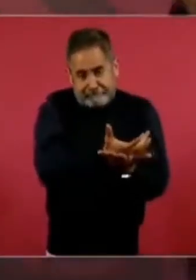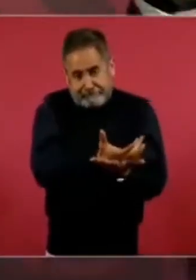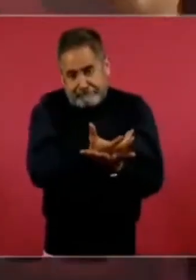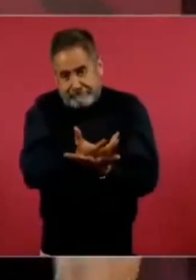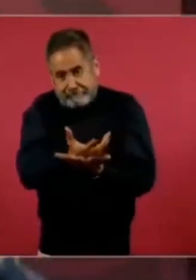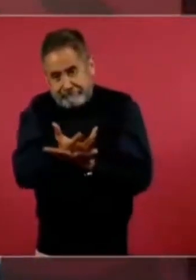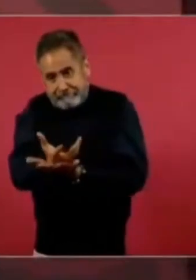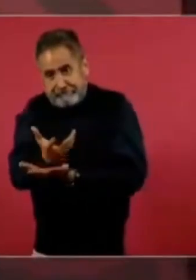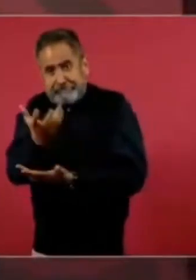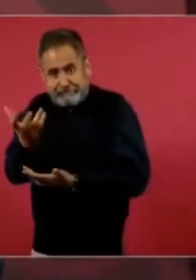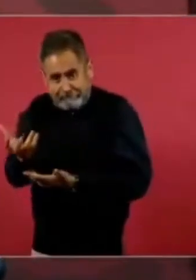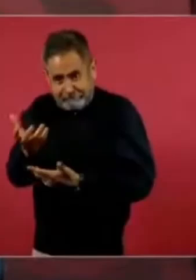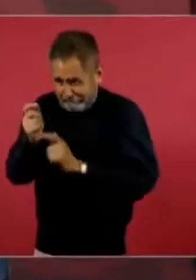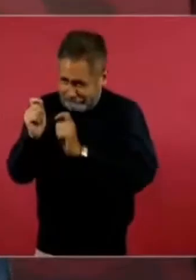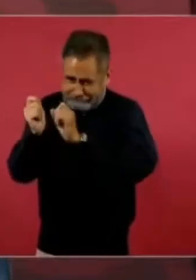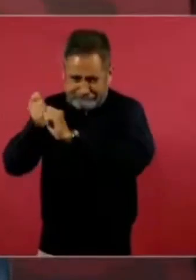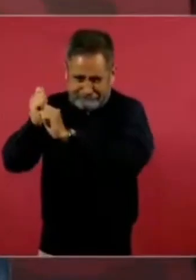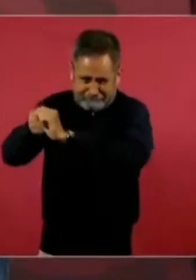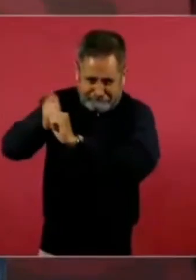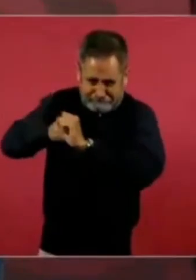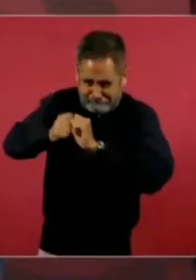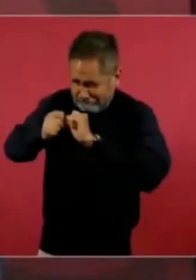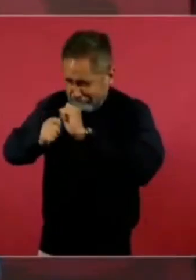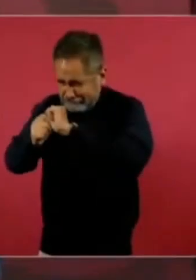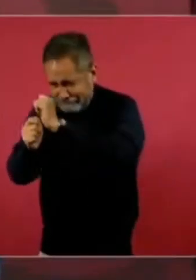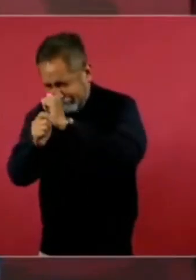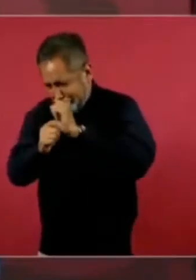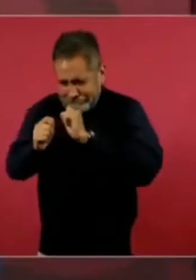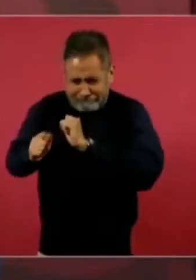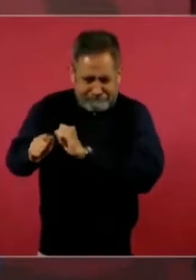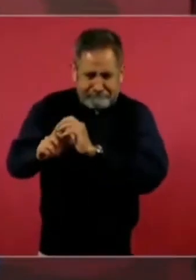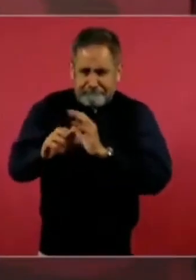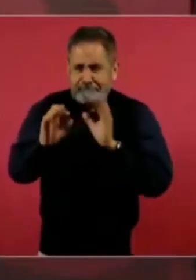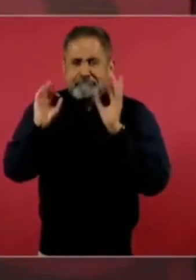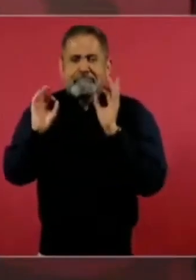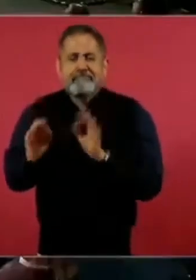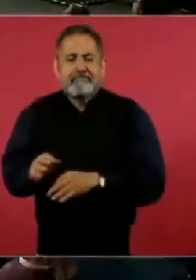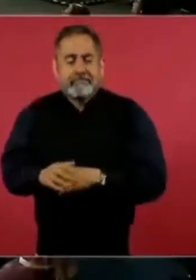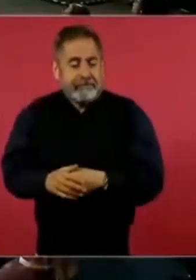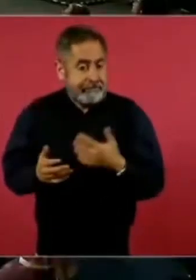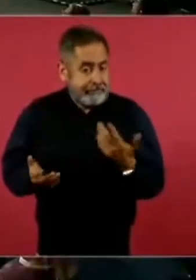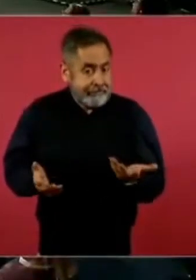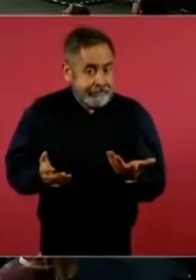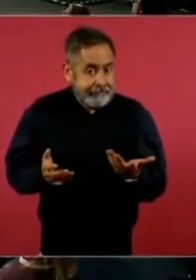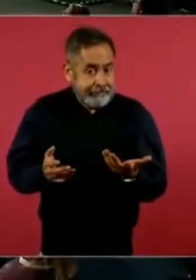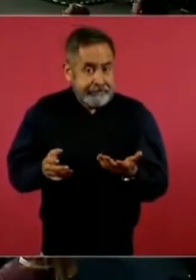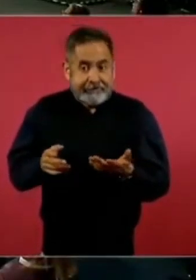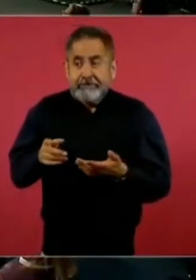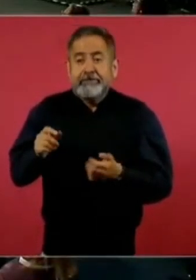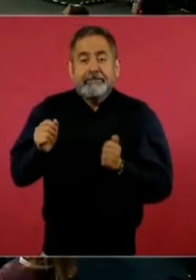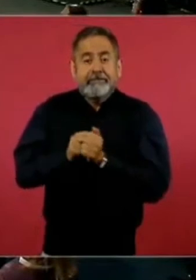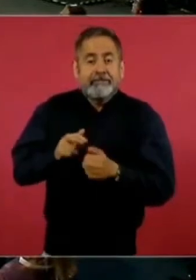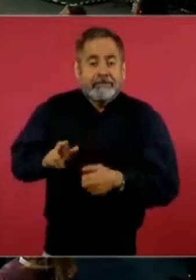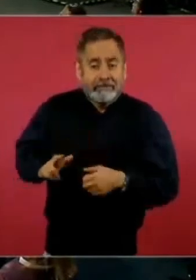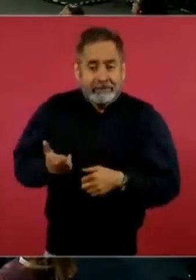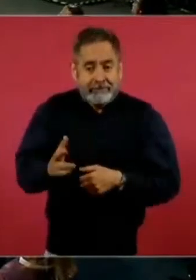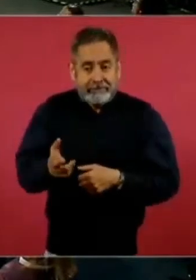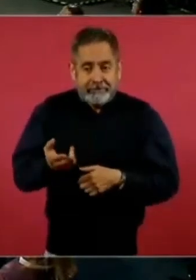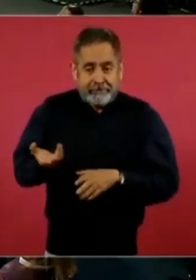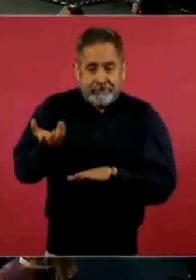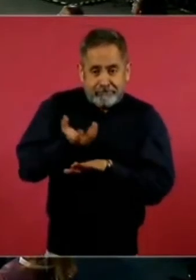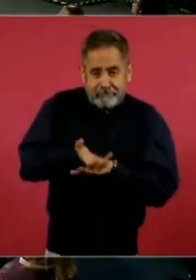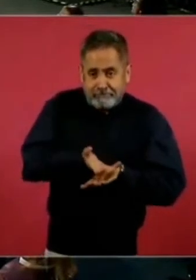Diego debe saber más de eso, y luego las metían por los ríos, por el